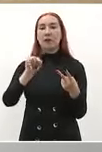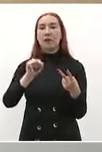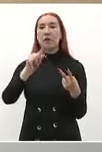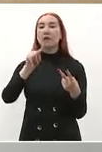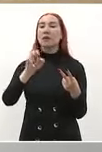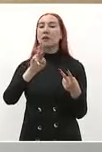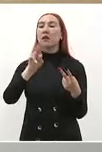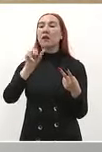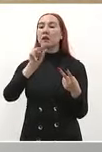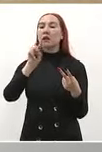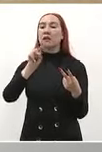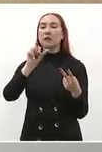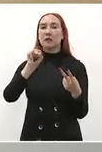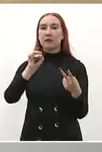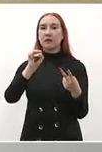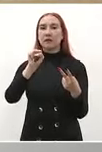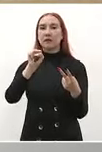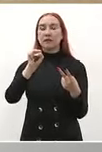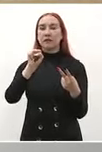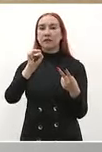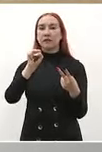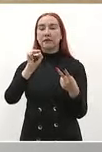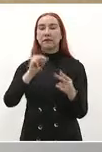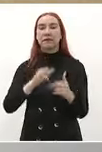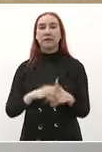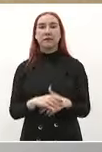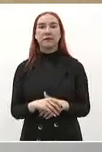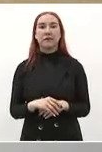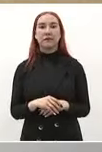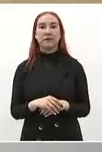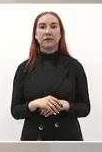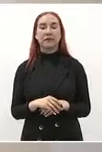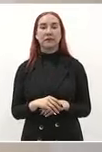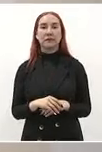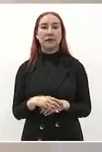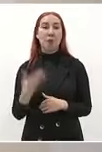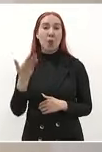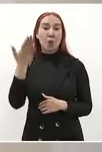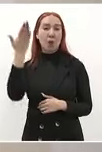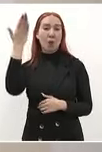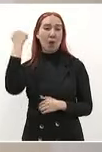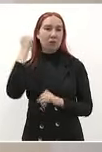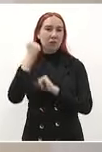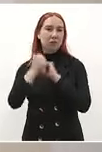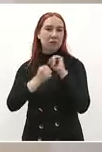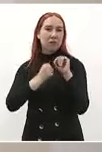se decía en ese entonces que